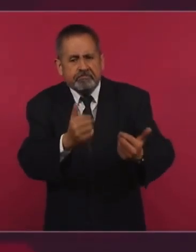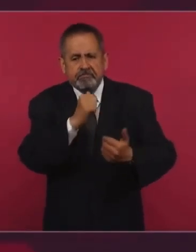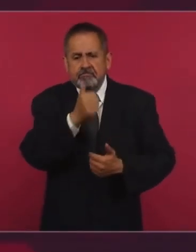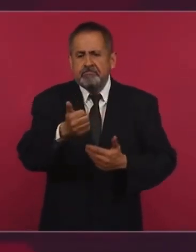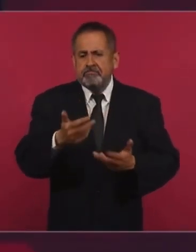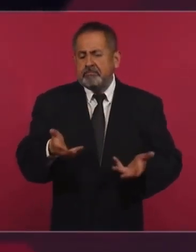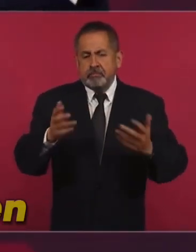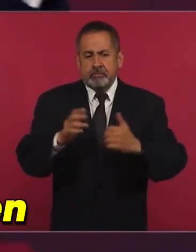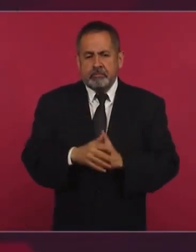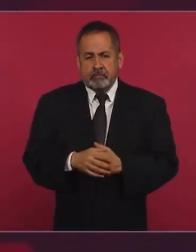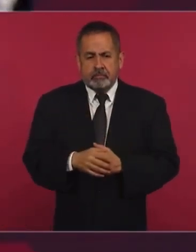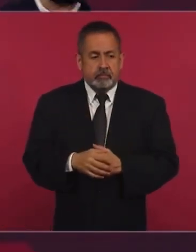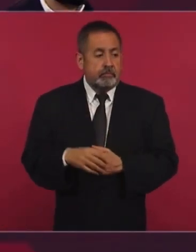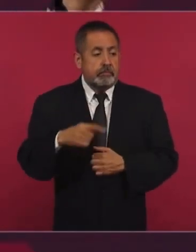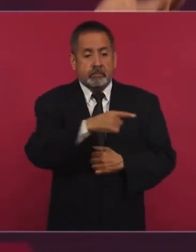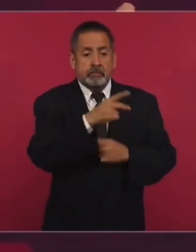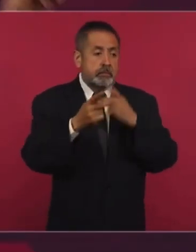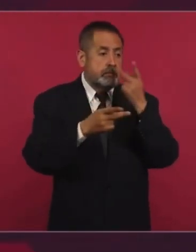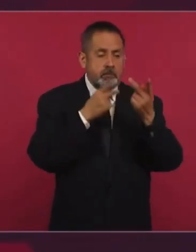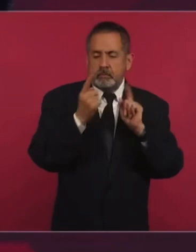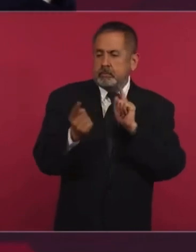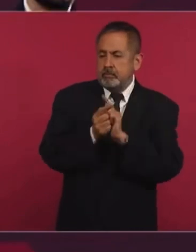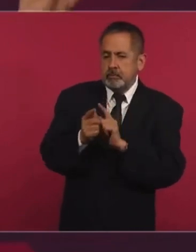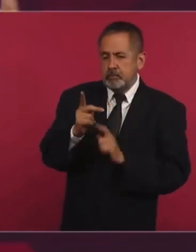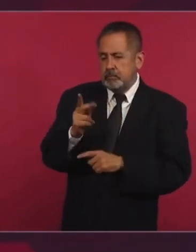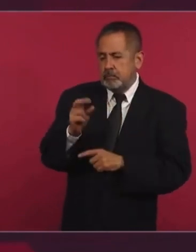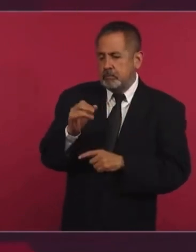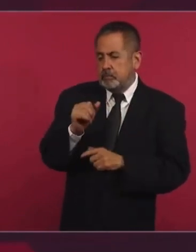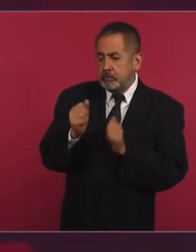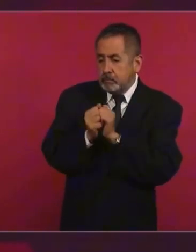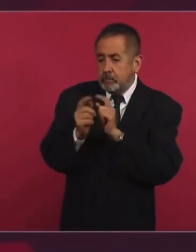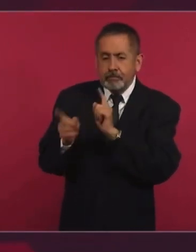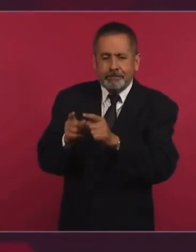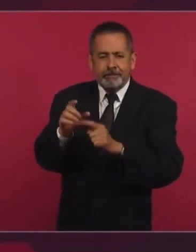Y una cosa es lo que le dicen a Proceso y a Carmen Aristegui